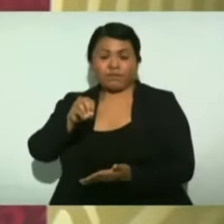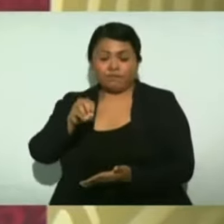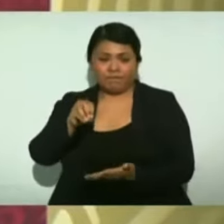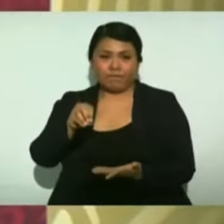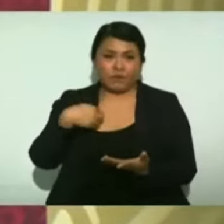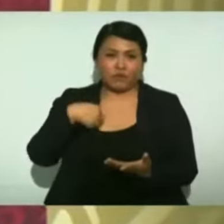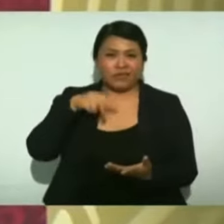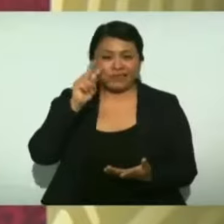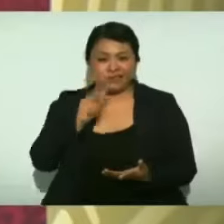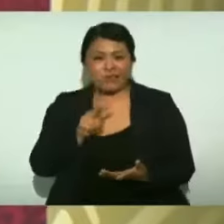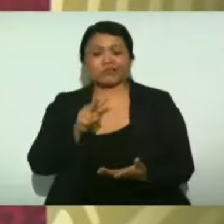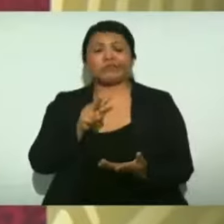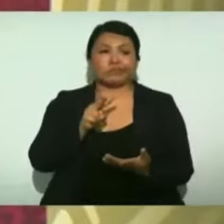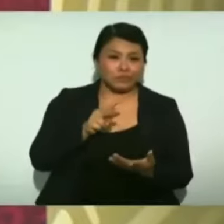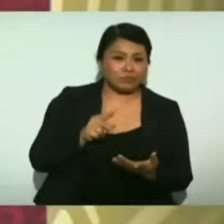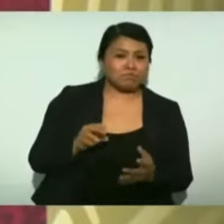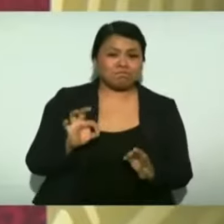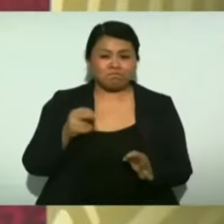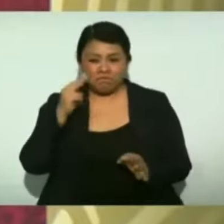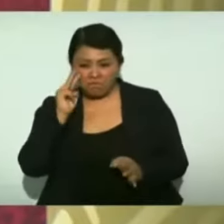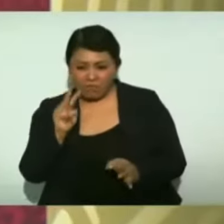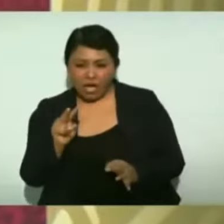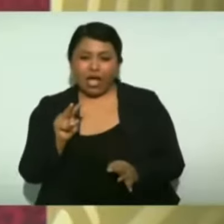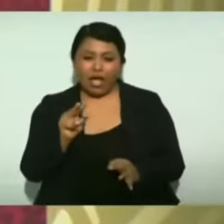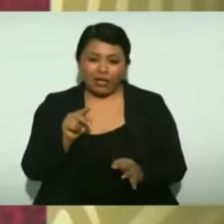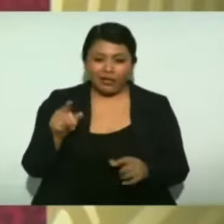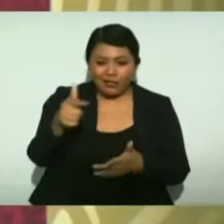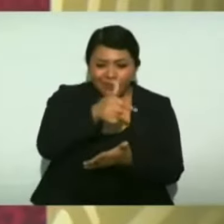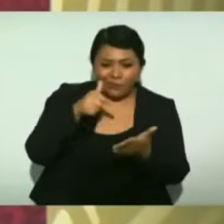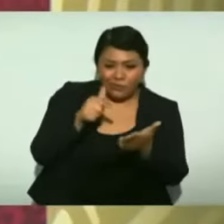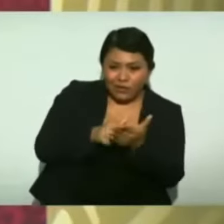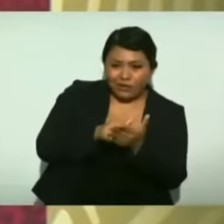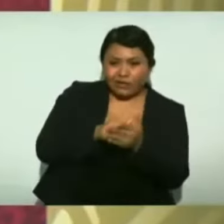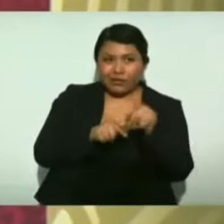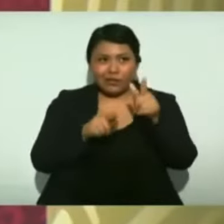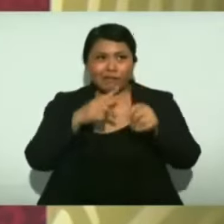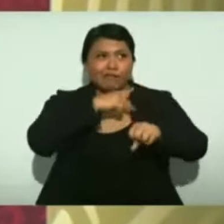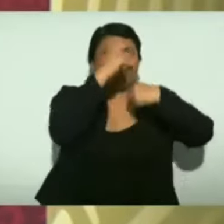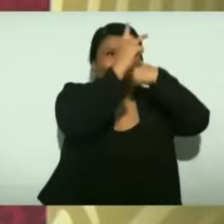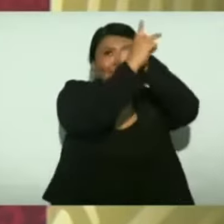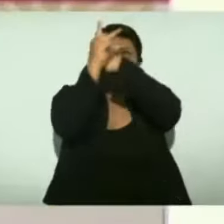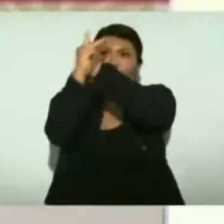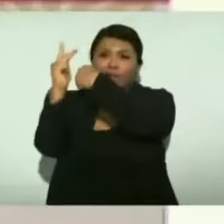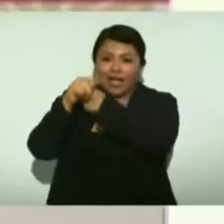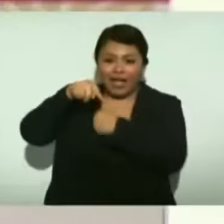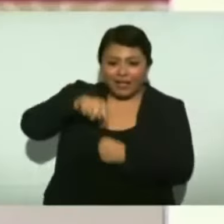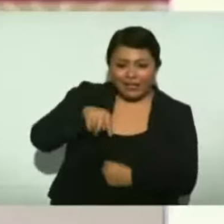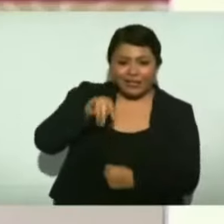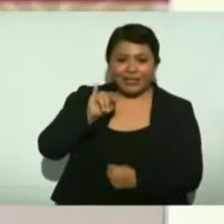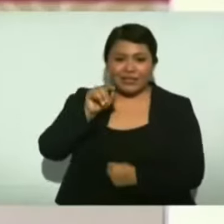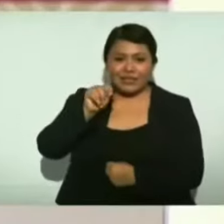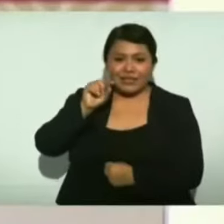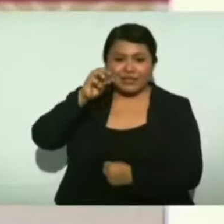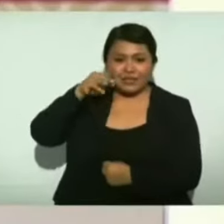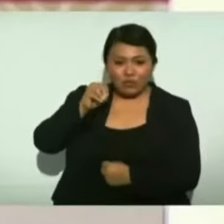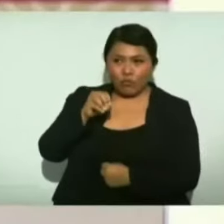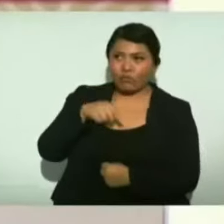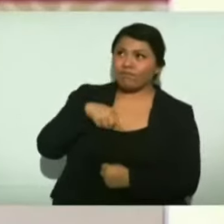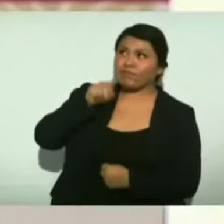muy atractivo para unir países de Asia